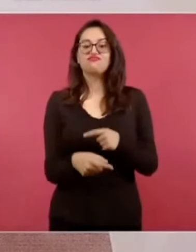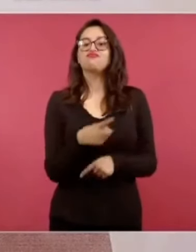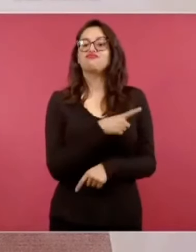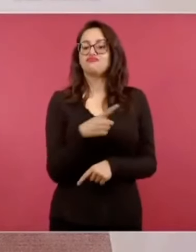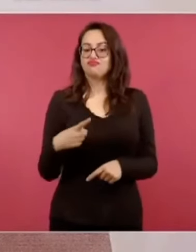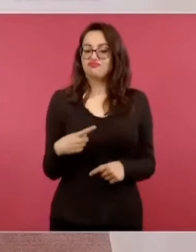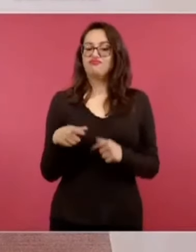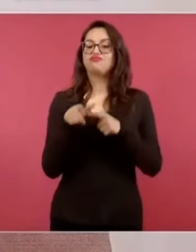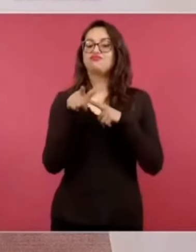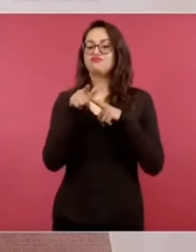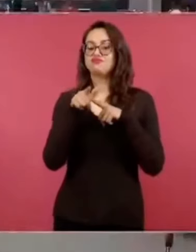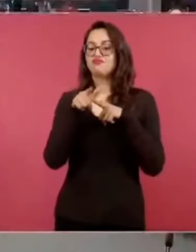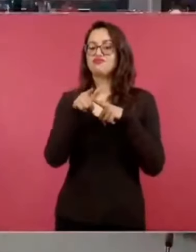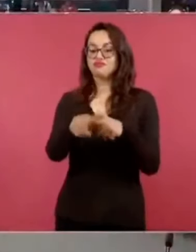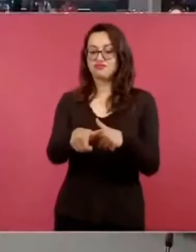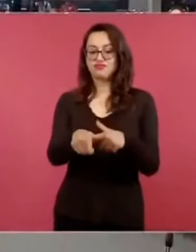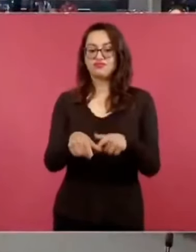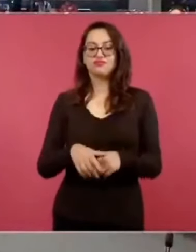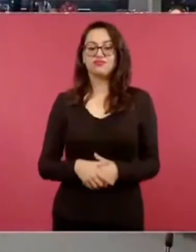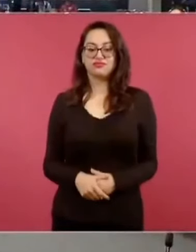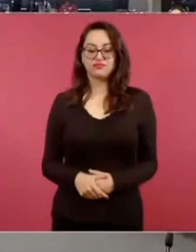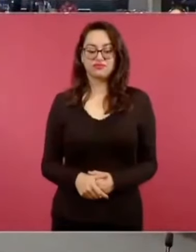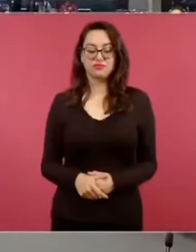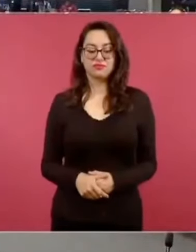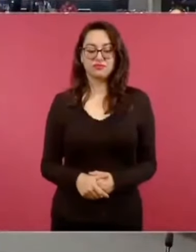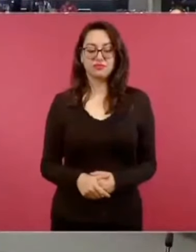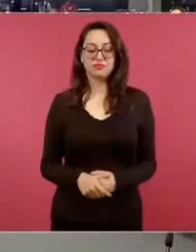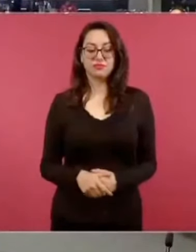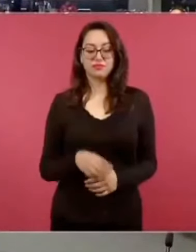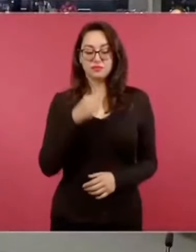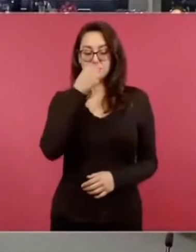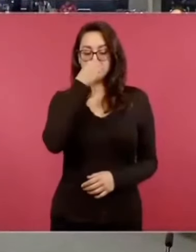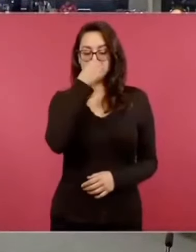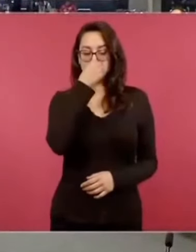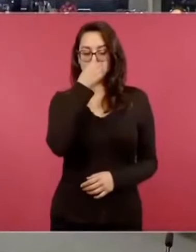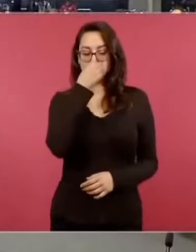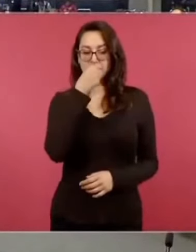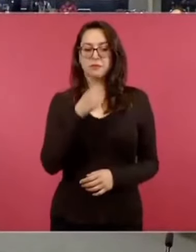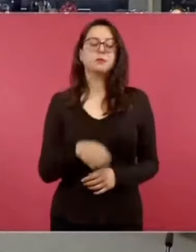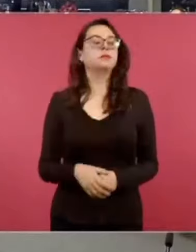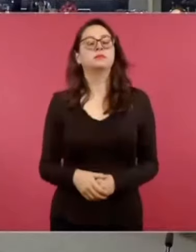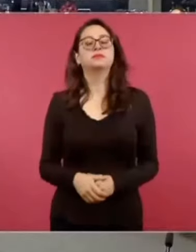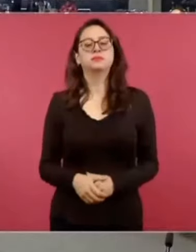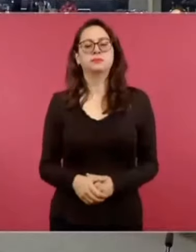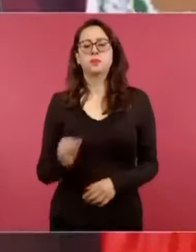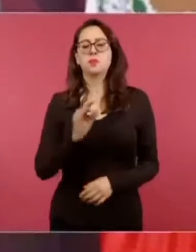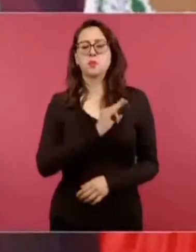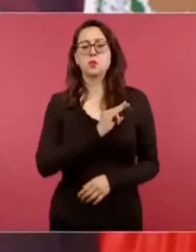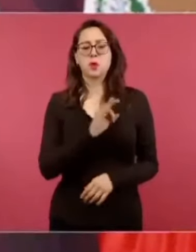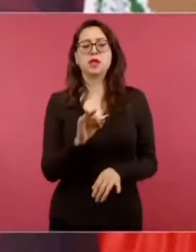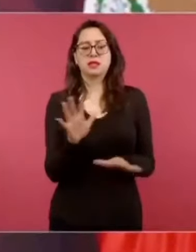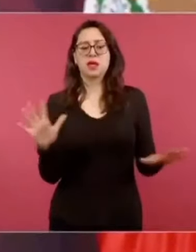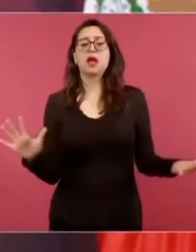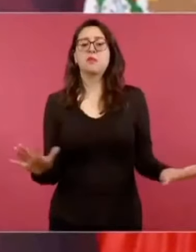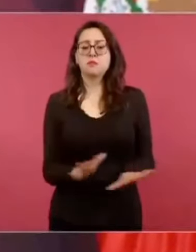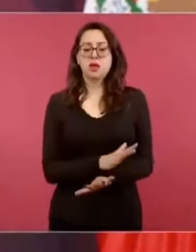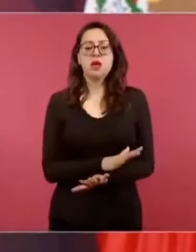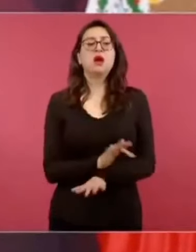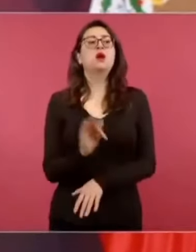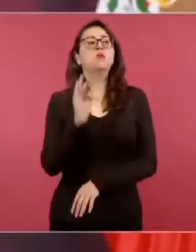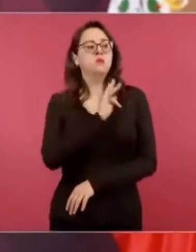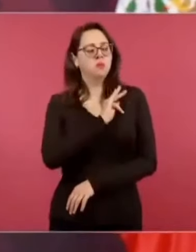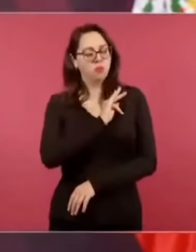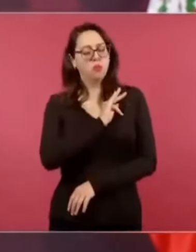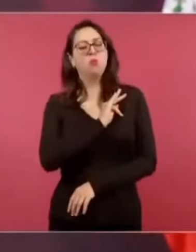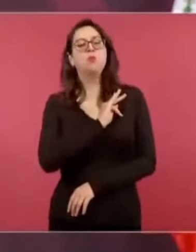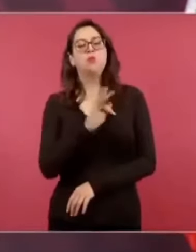Porque tenemos posibilidad de hacerlo. Porque nosotros